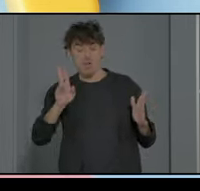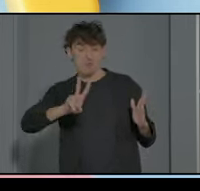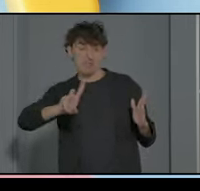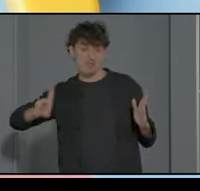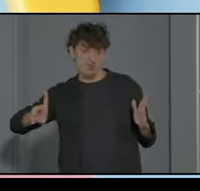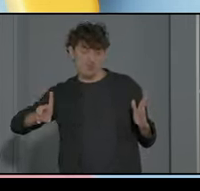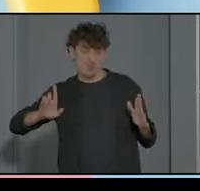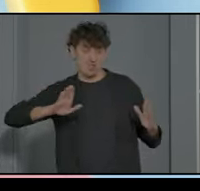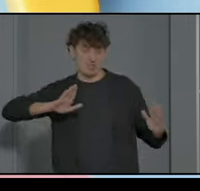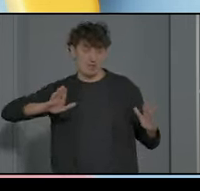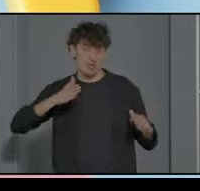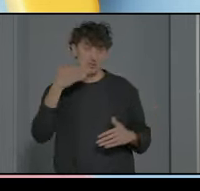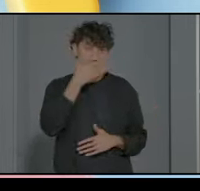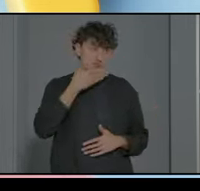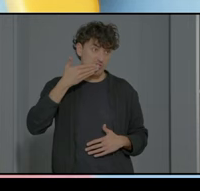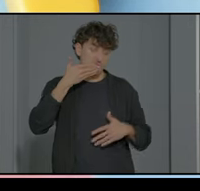es la etapa escolar